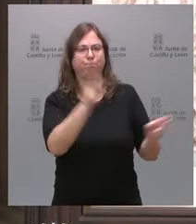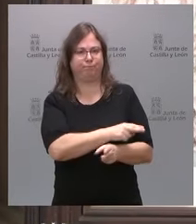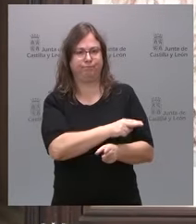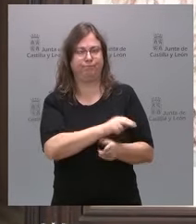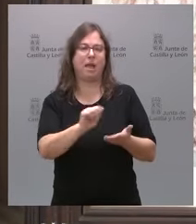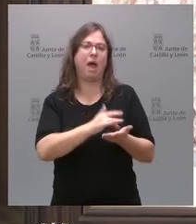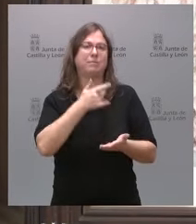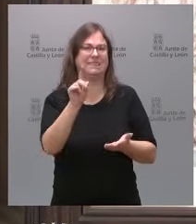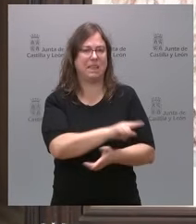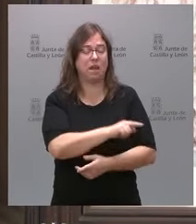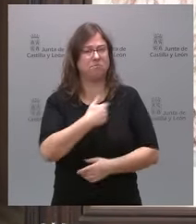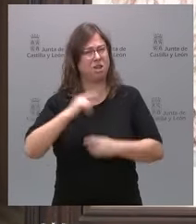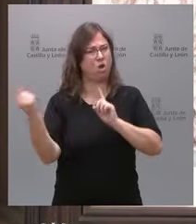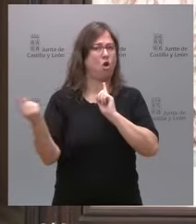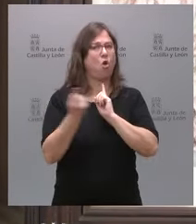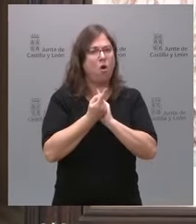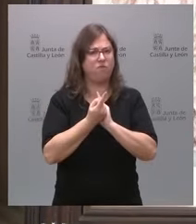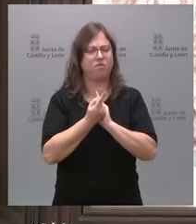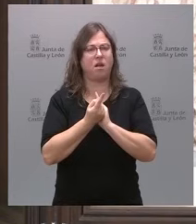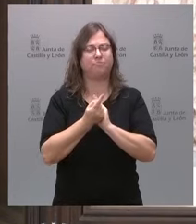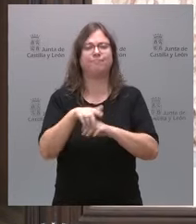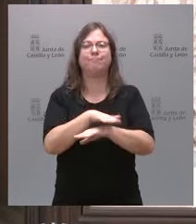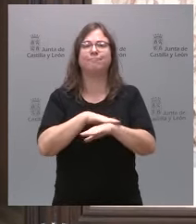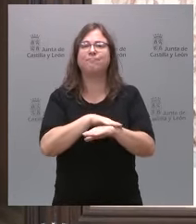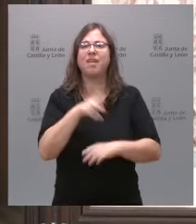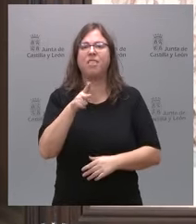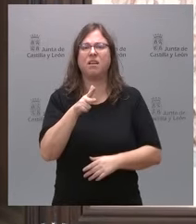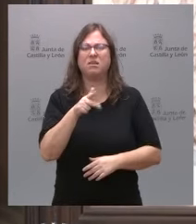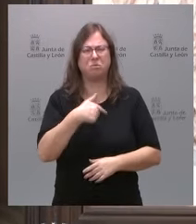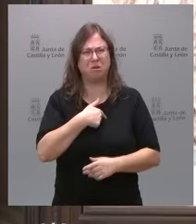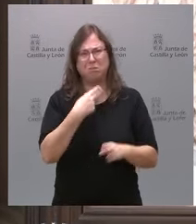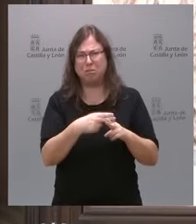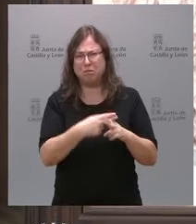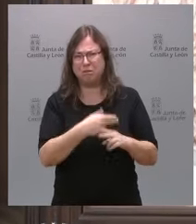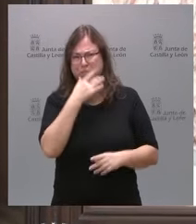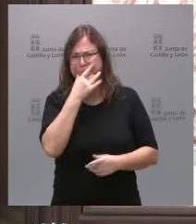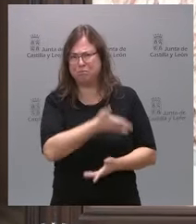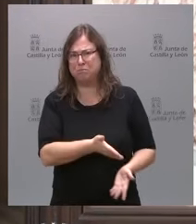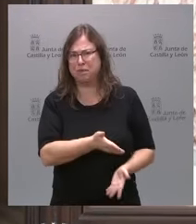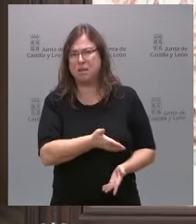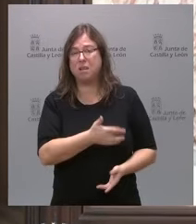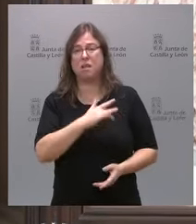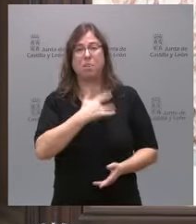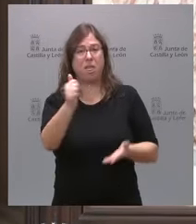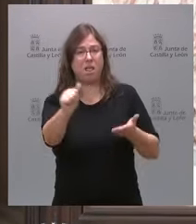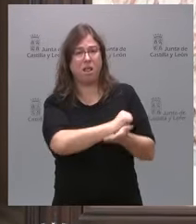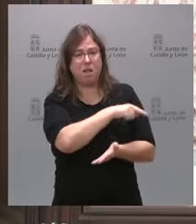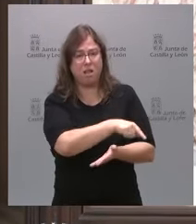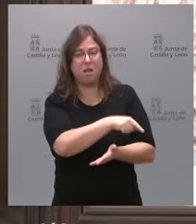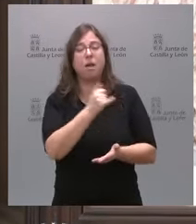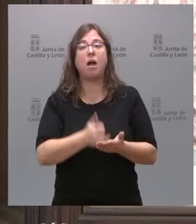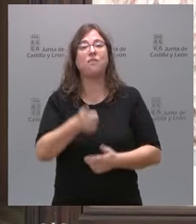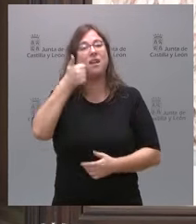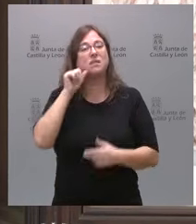un ataque a nuestro Estado de Derecho y una aberración política. La amnistía es la sumisión de